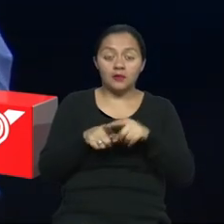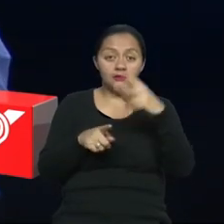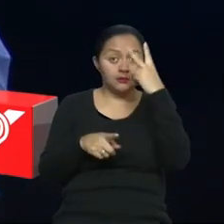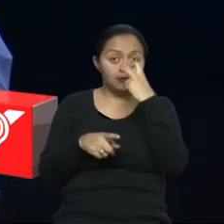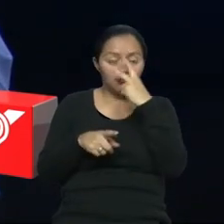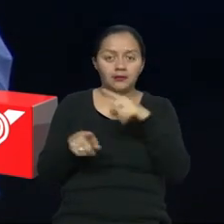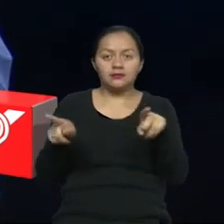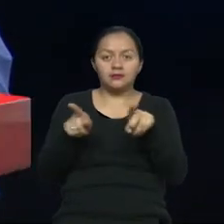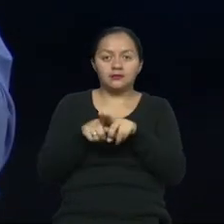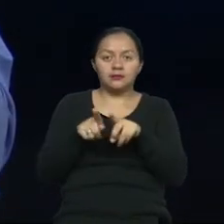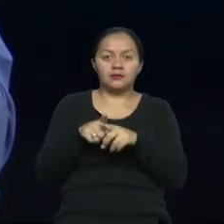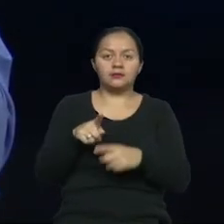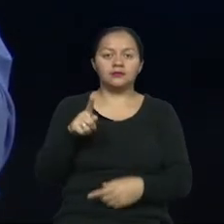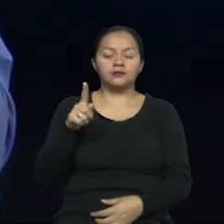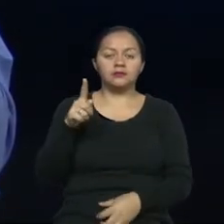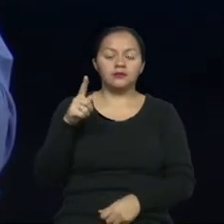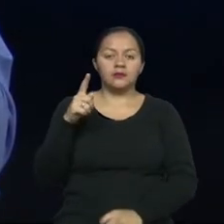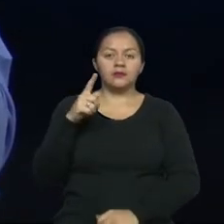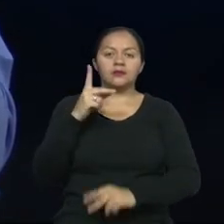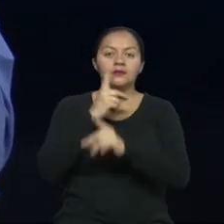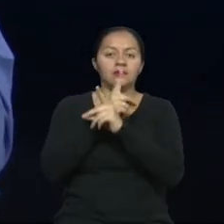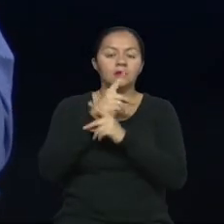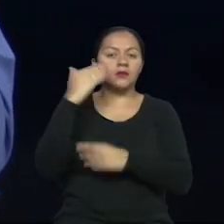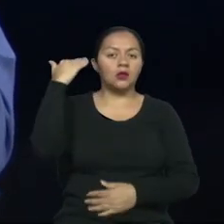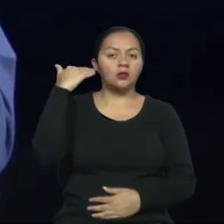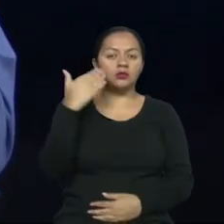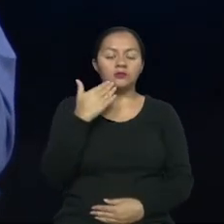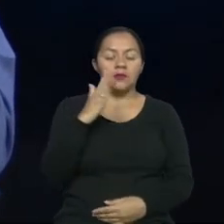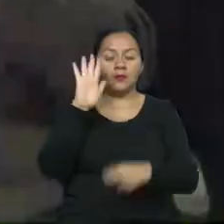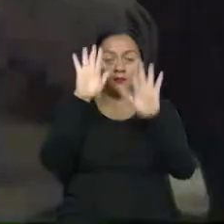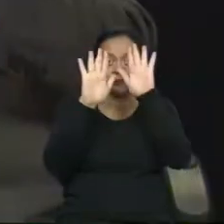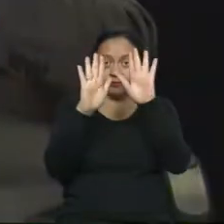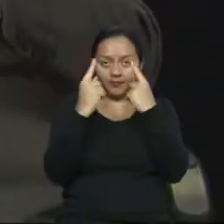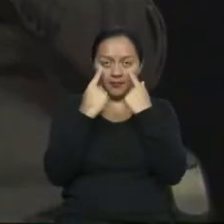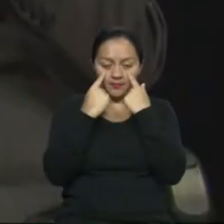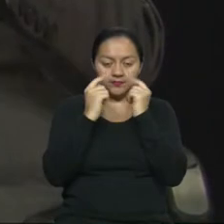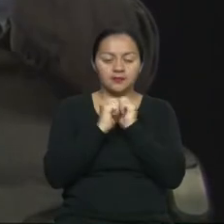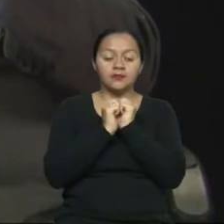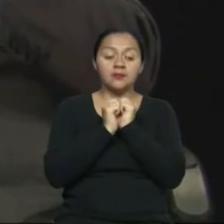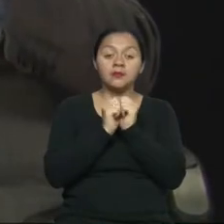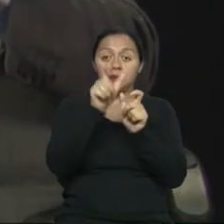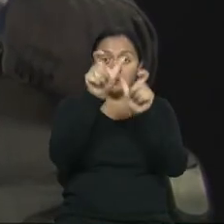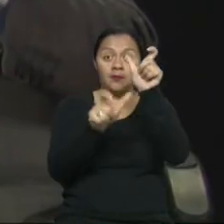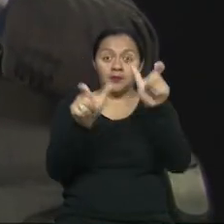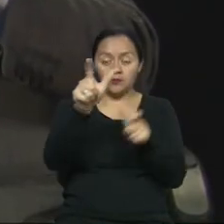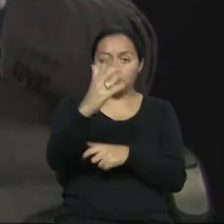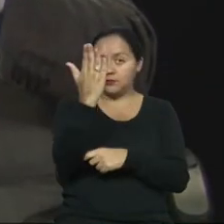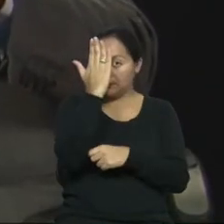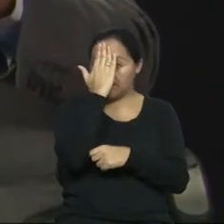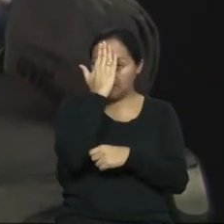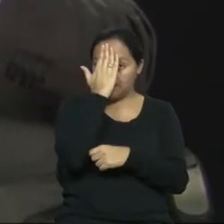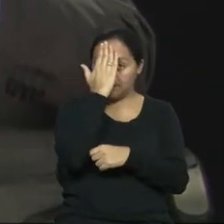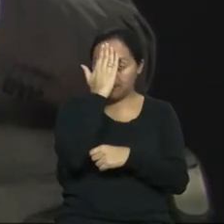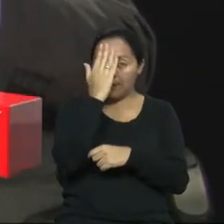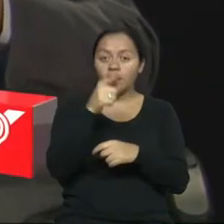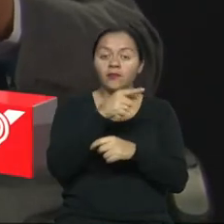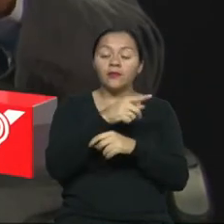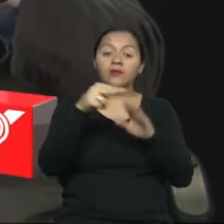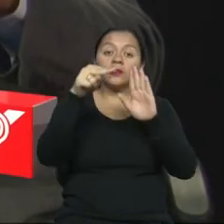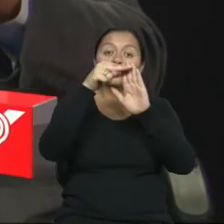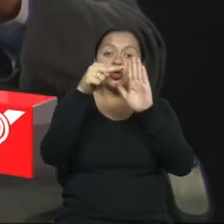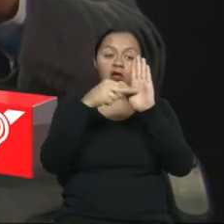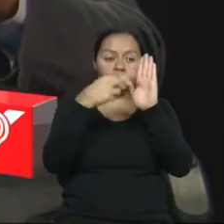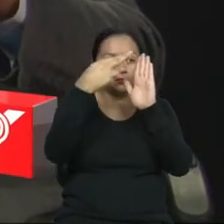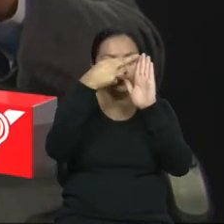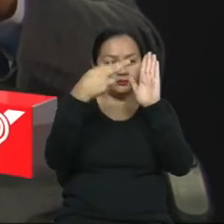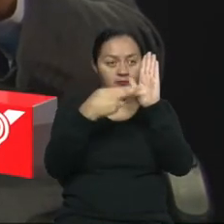videntes como en las discapacidades auditivas. Con gusto. eso, todas las personas entienden o conciben en primera instancia que las normas son